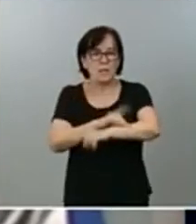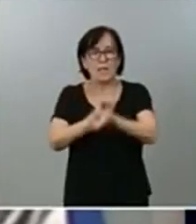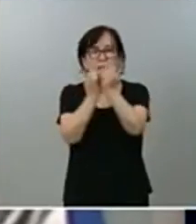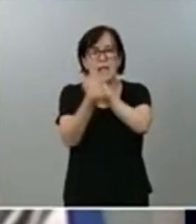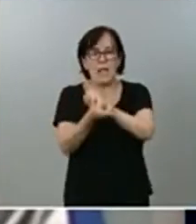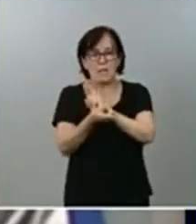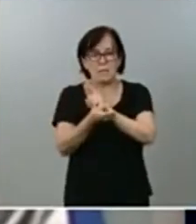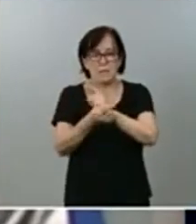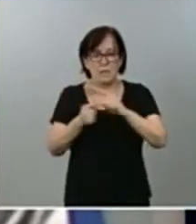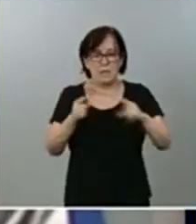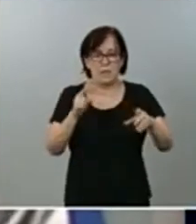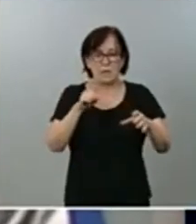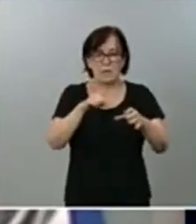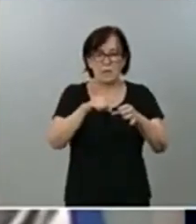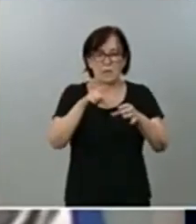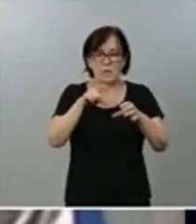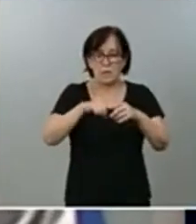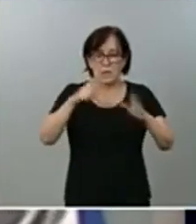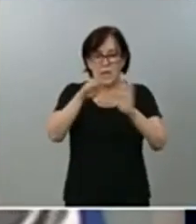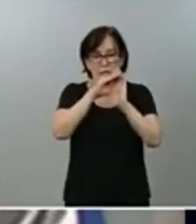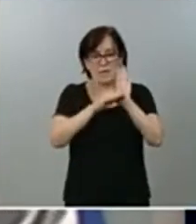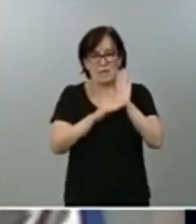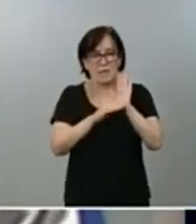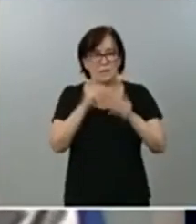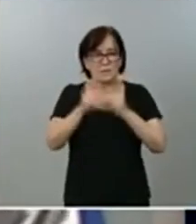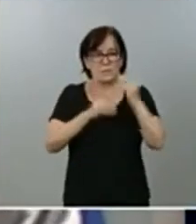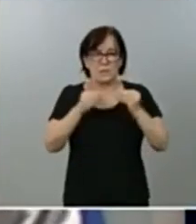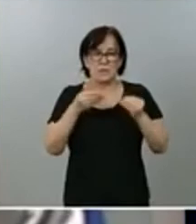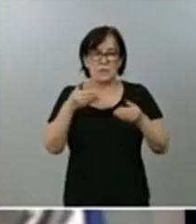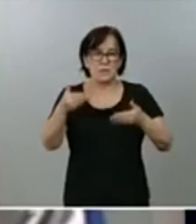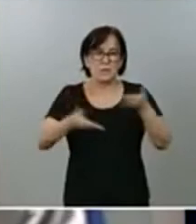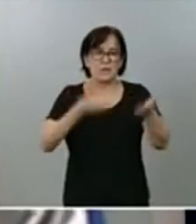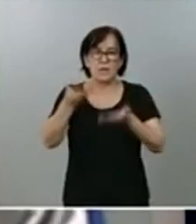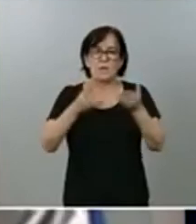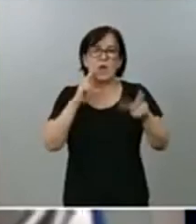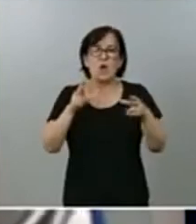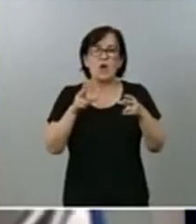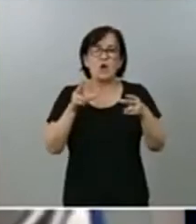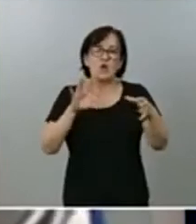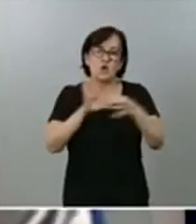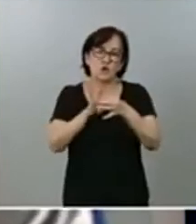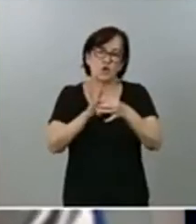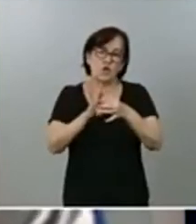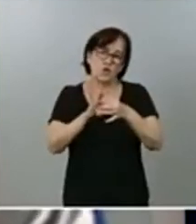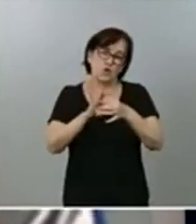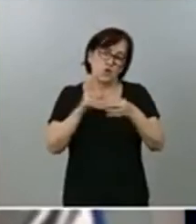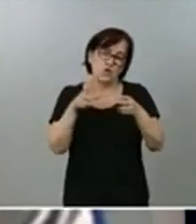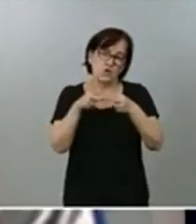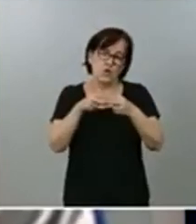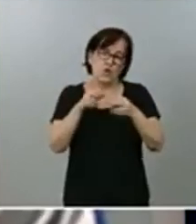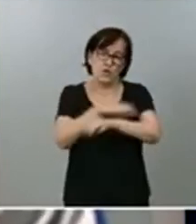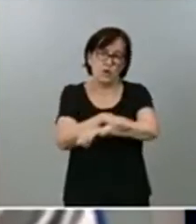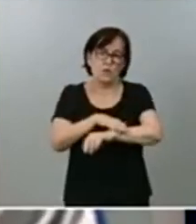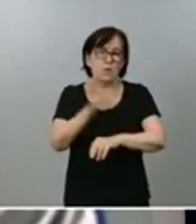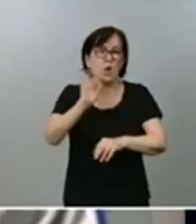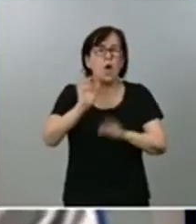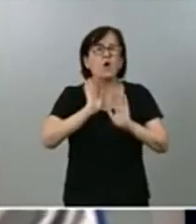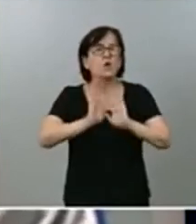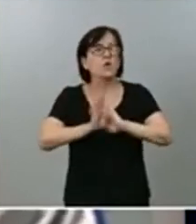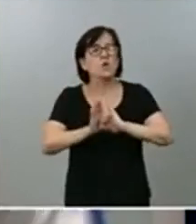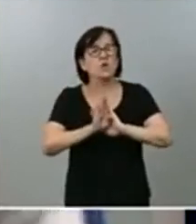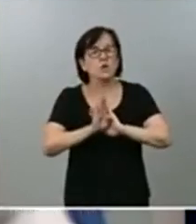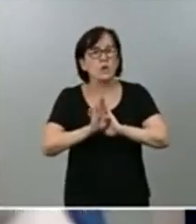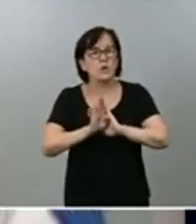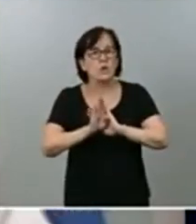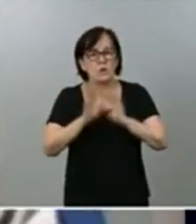algunas de las líneas previstas para atender a las demandas de sus socios de Gobierno o continuarán como hasta